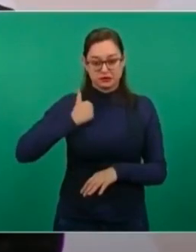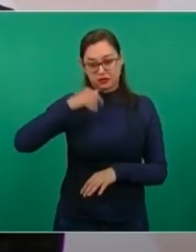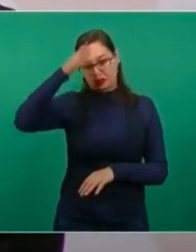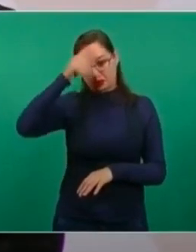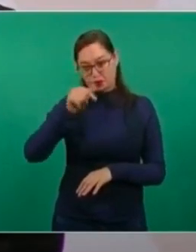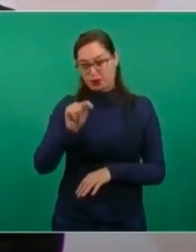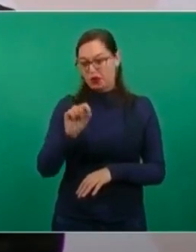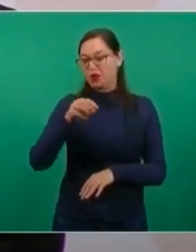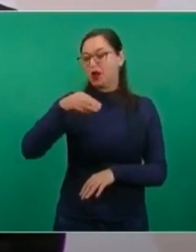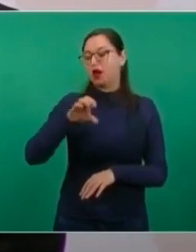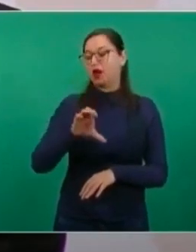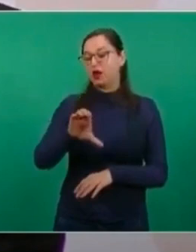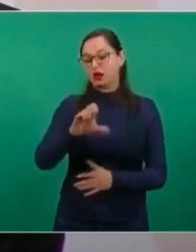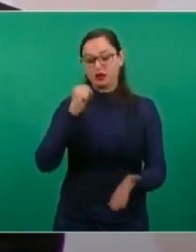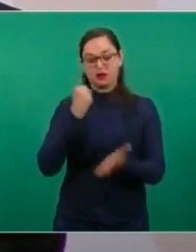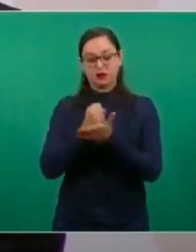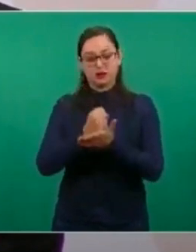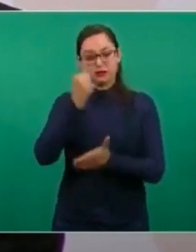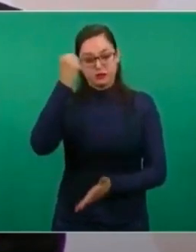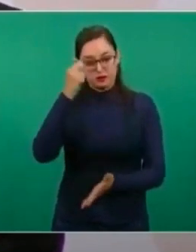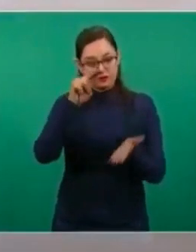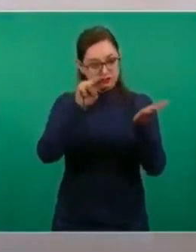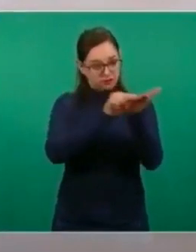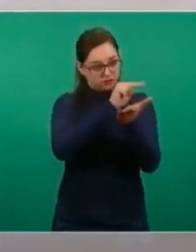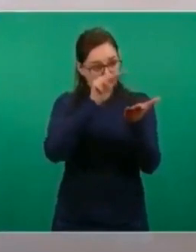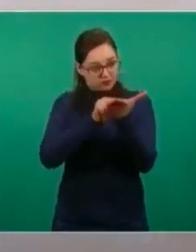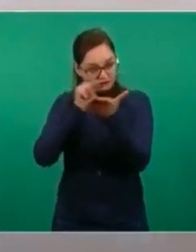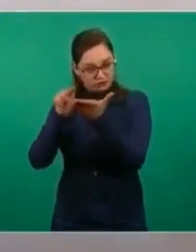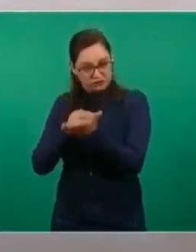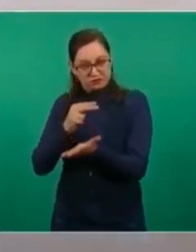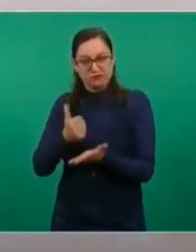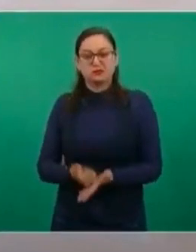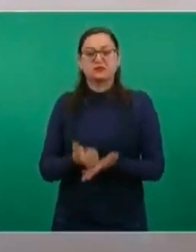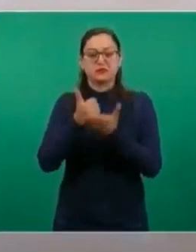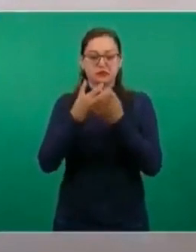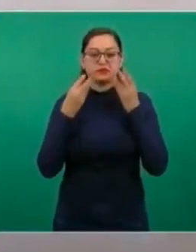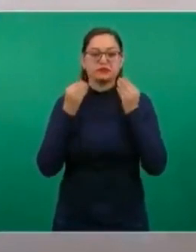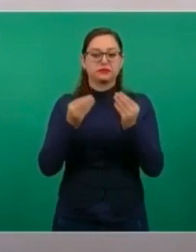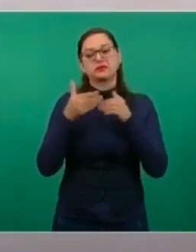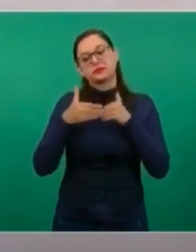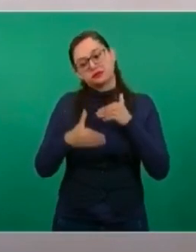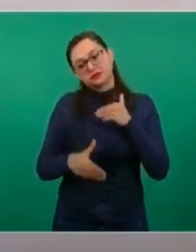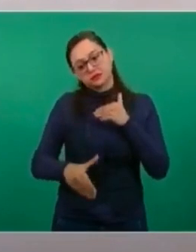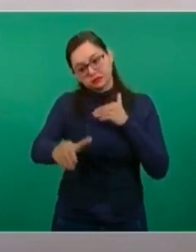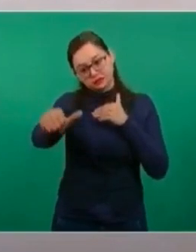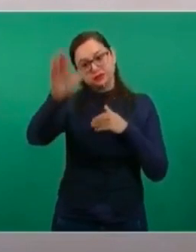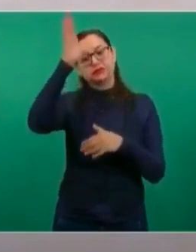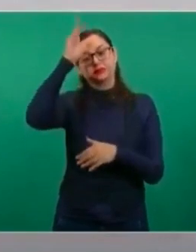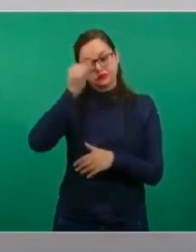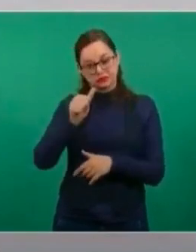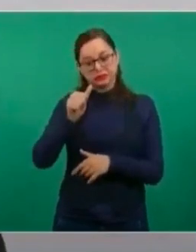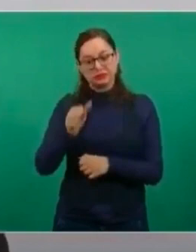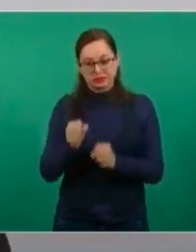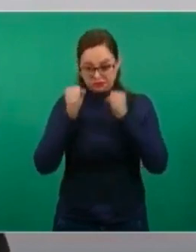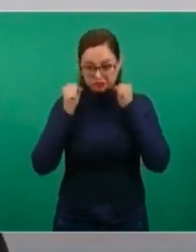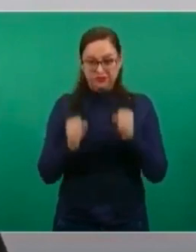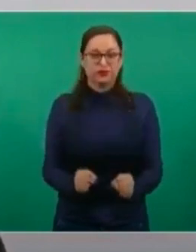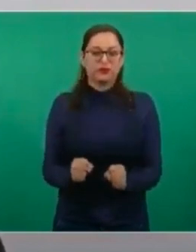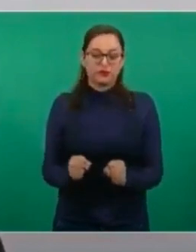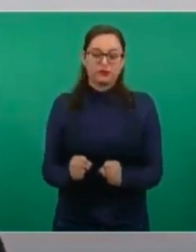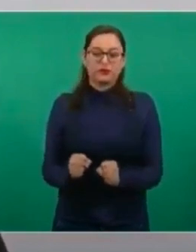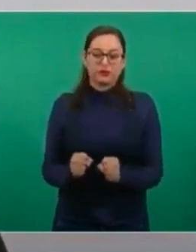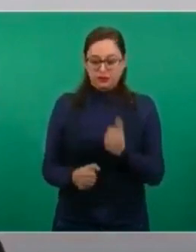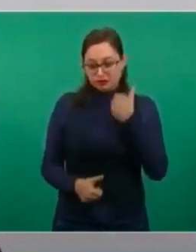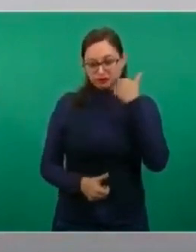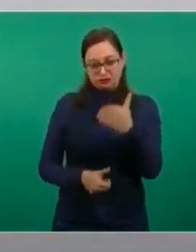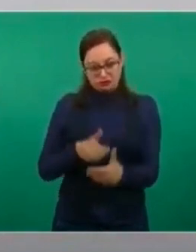Canadá, el volver a firmar el tratado, el que se tenga este acuerdo, es una garantía de